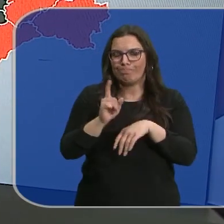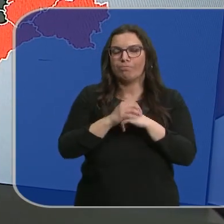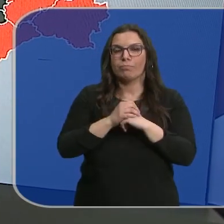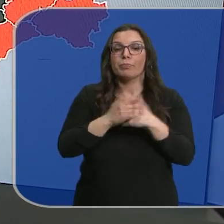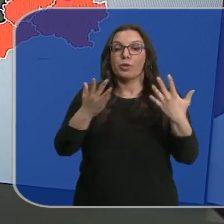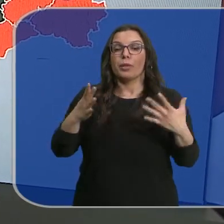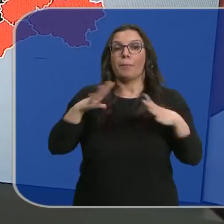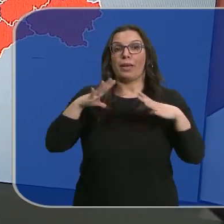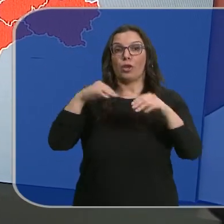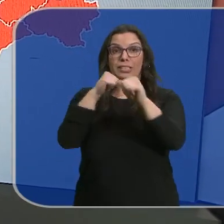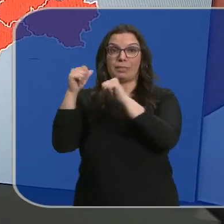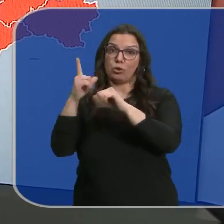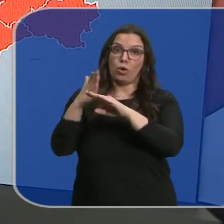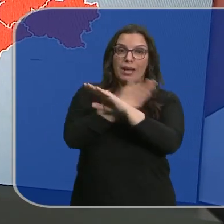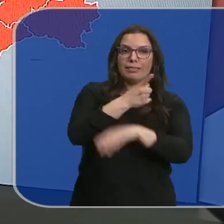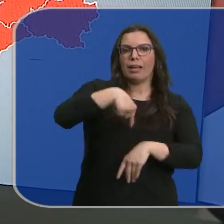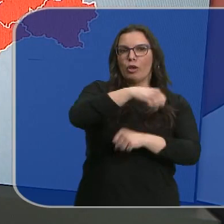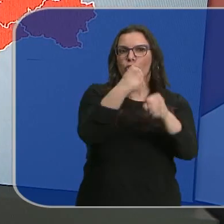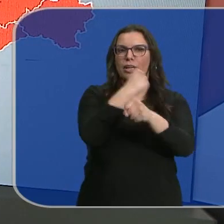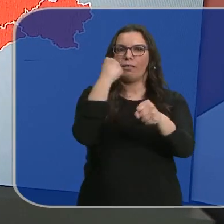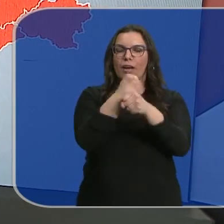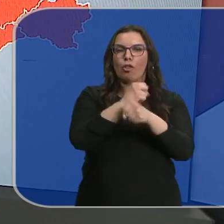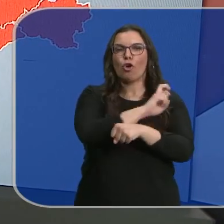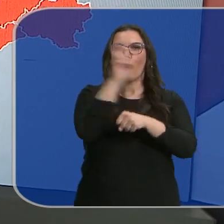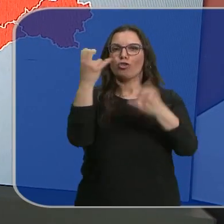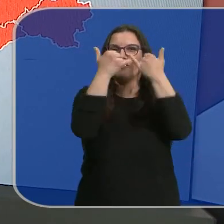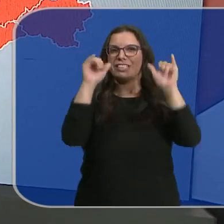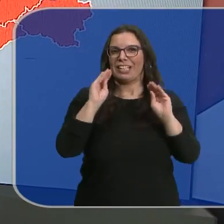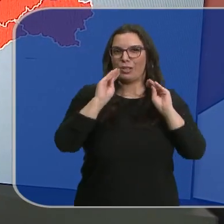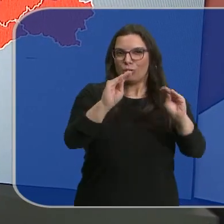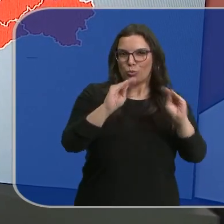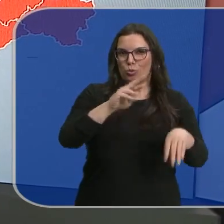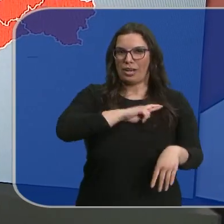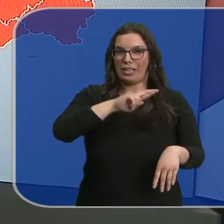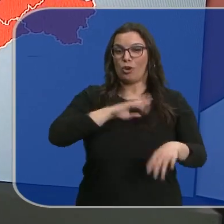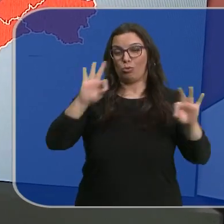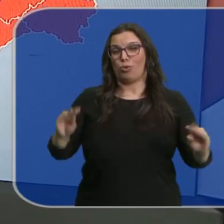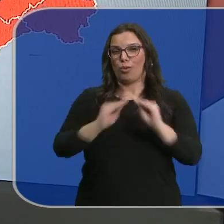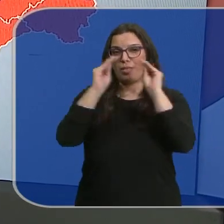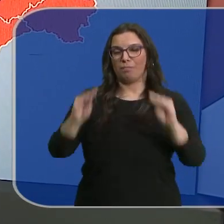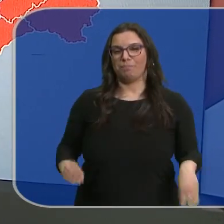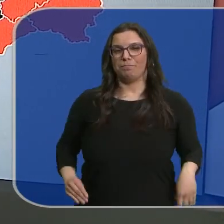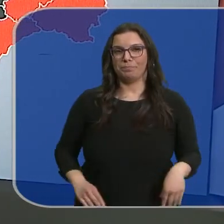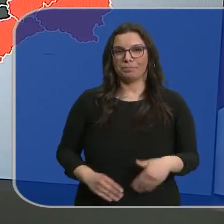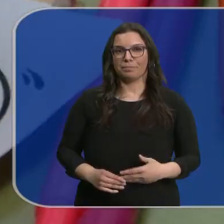Antes de las vacaciones de Semana Santa han trabajado sobre otra celebración religiosa que coincide con estos días.